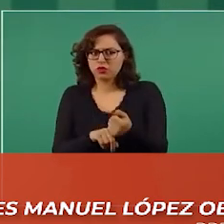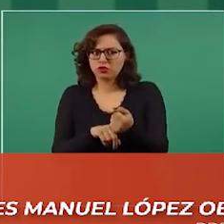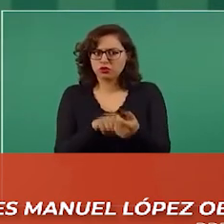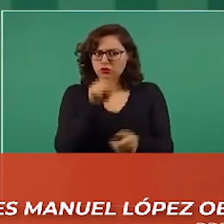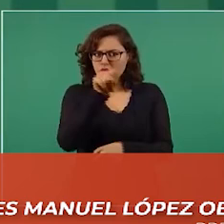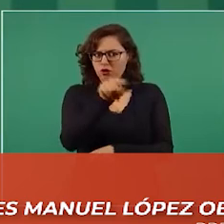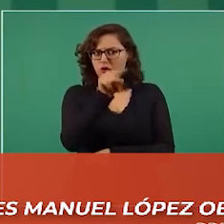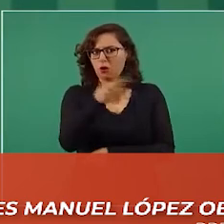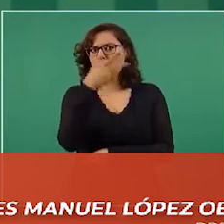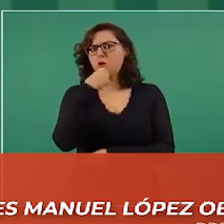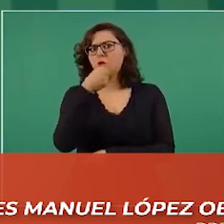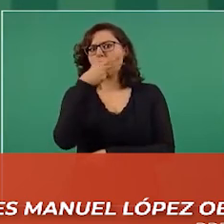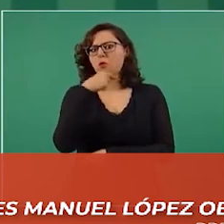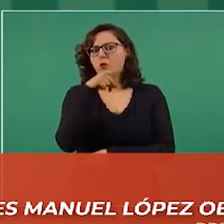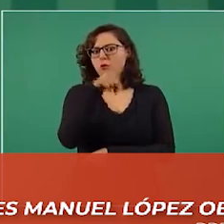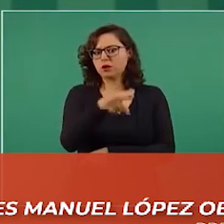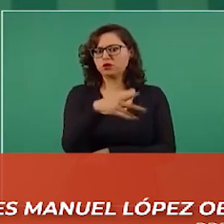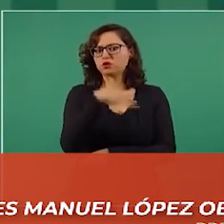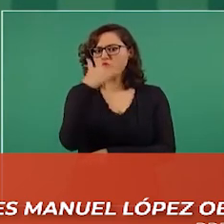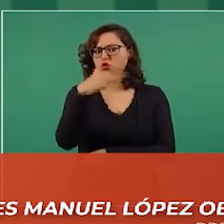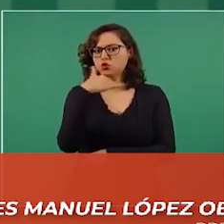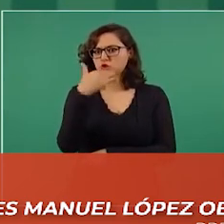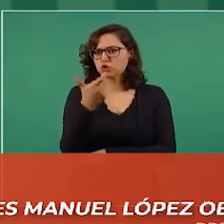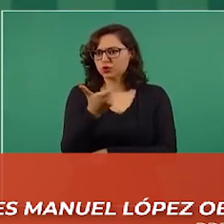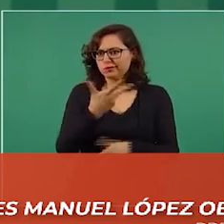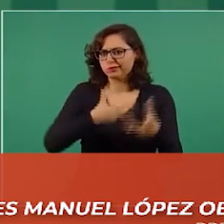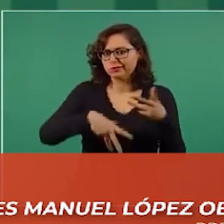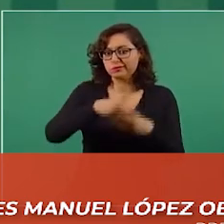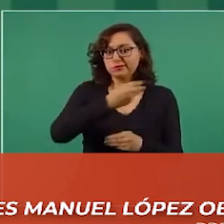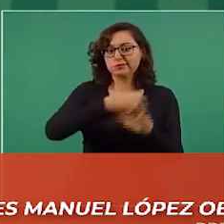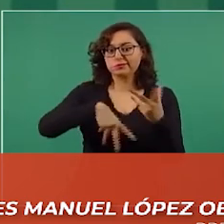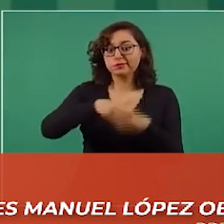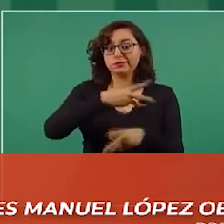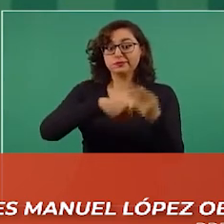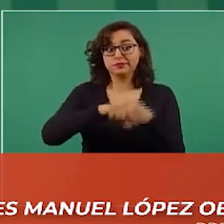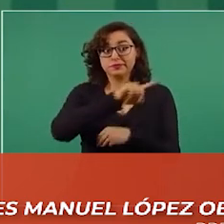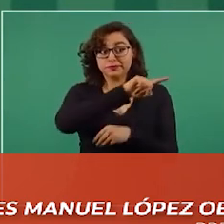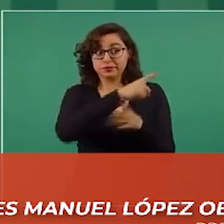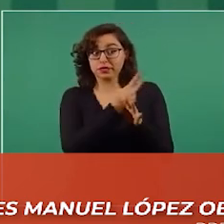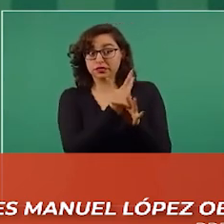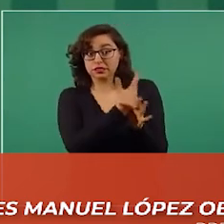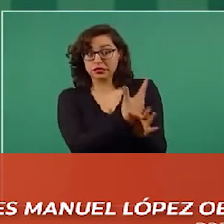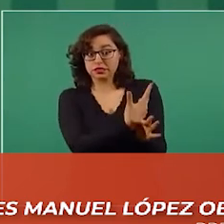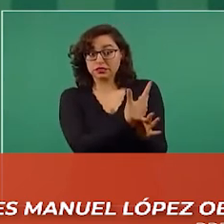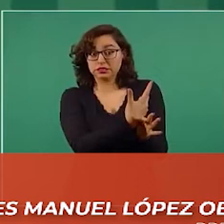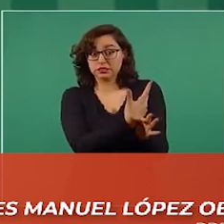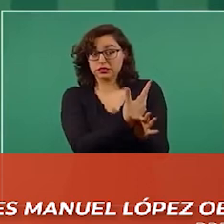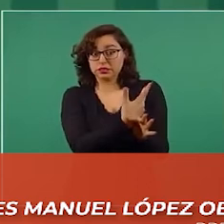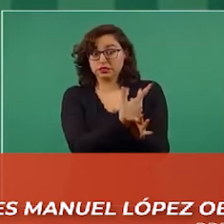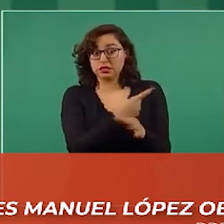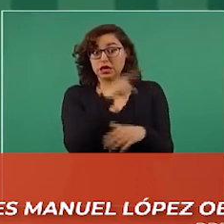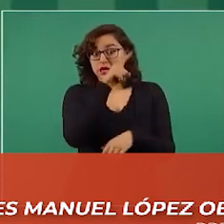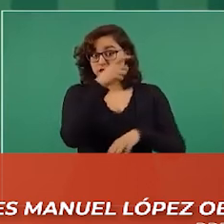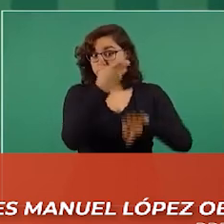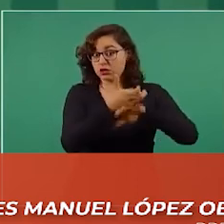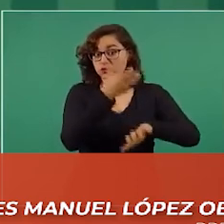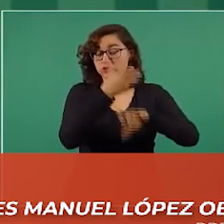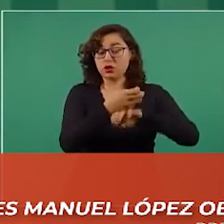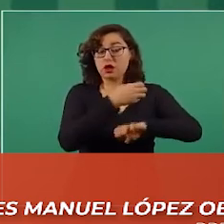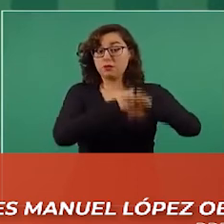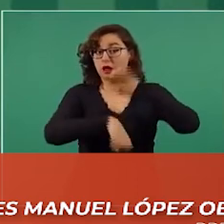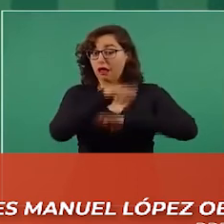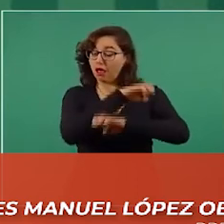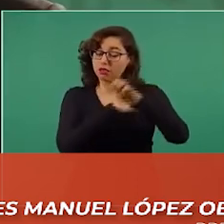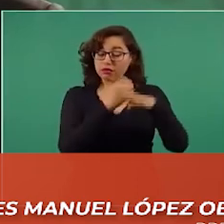de el señor cabeza de vaca porque se asegura en ese oficio que envió la embajada de Estados Unidos